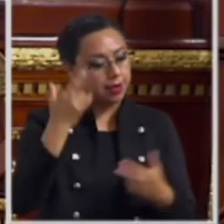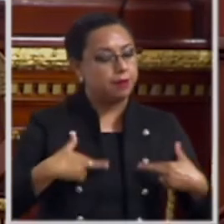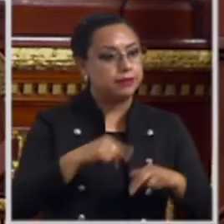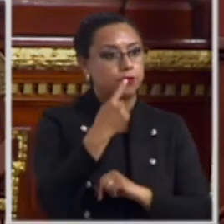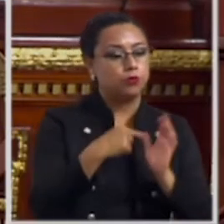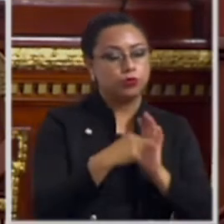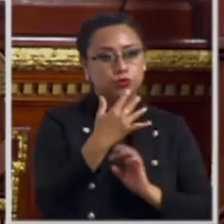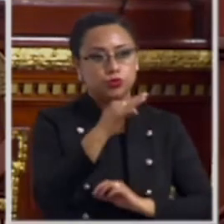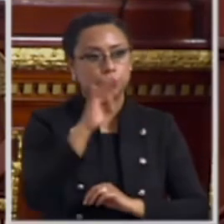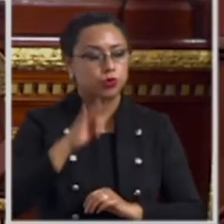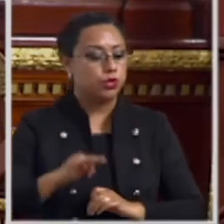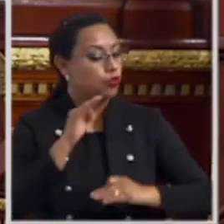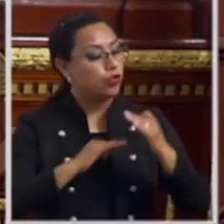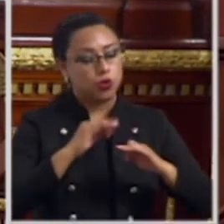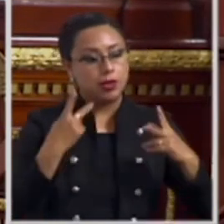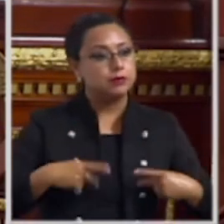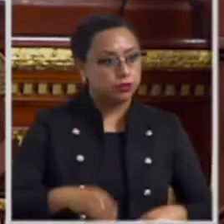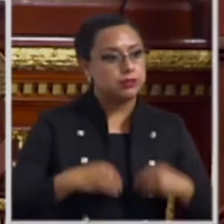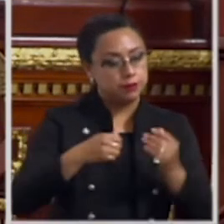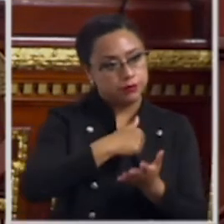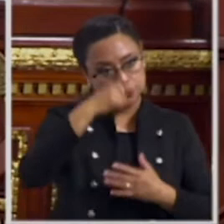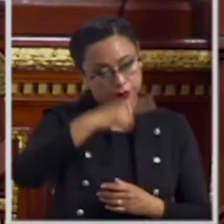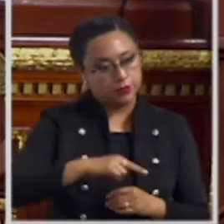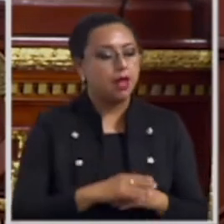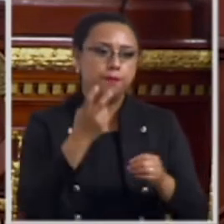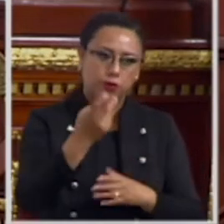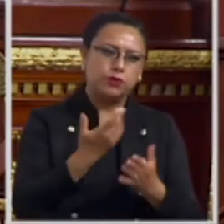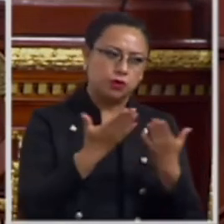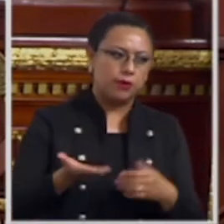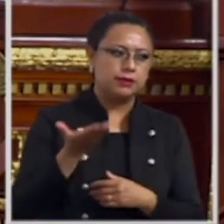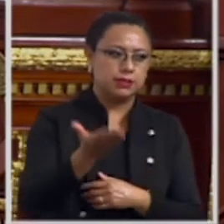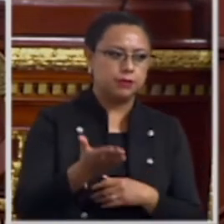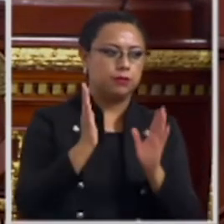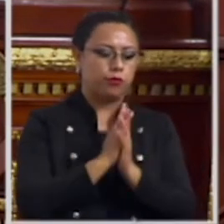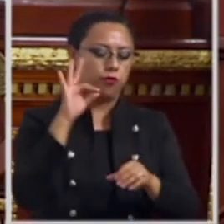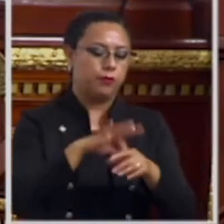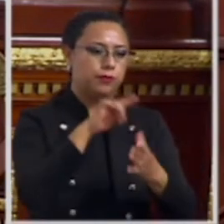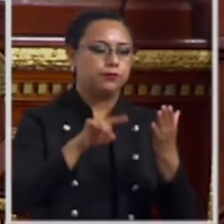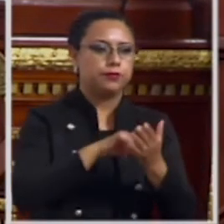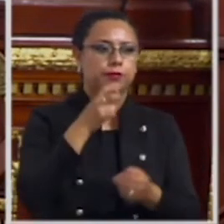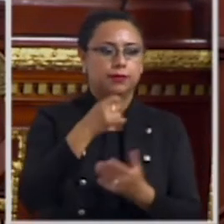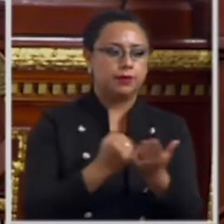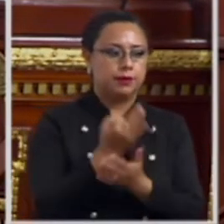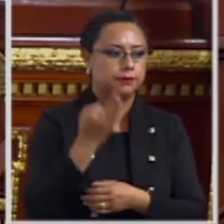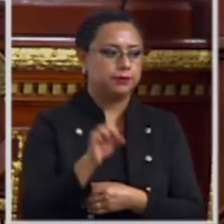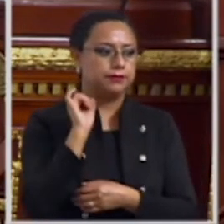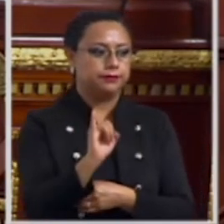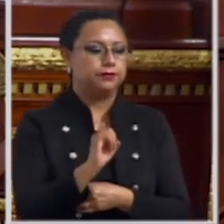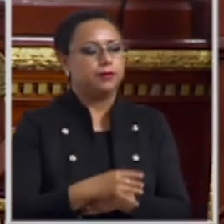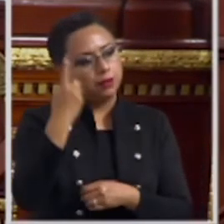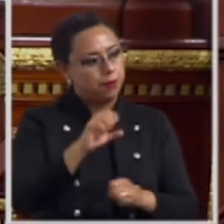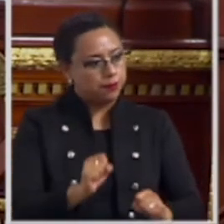.5% de la población, es que se les solicita voten a favor del presente dictamen a efecto de seguir fortaleciendo